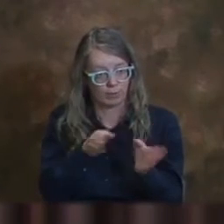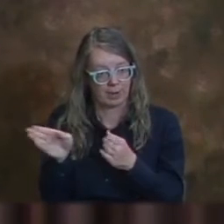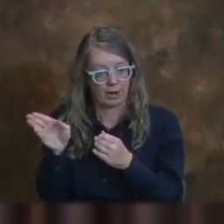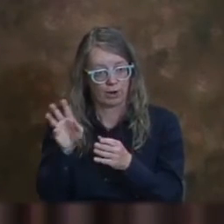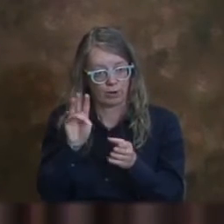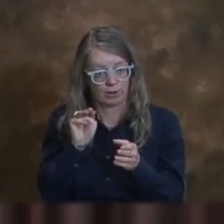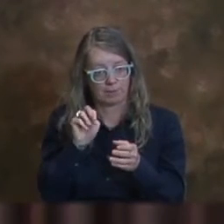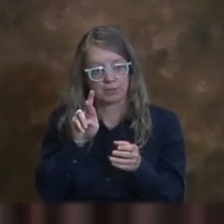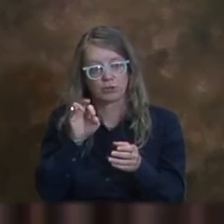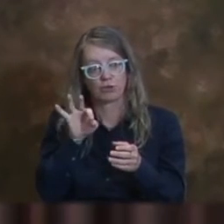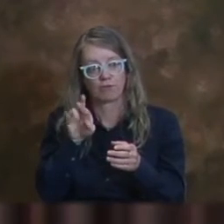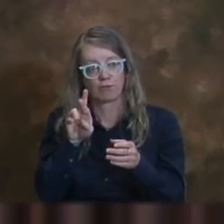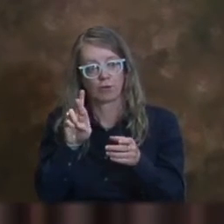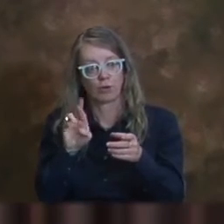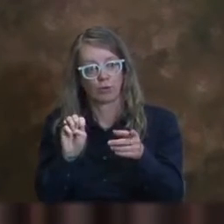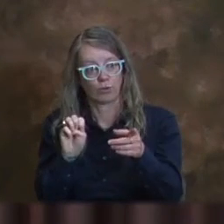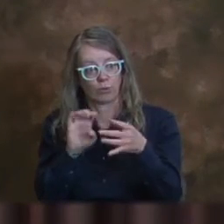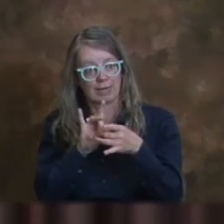esto?